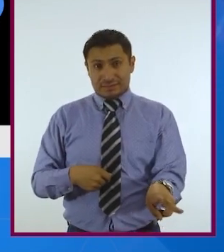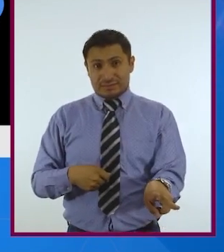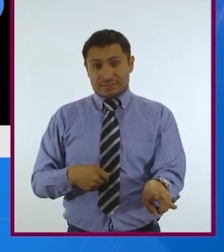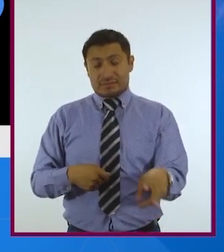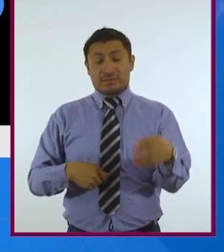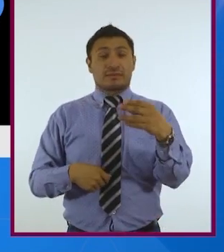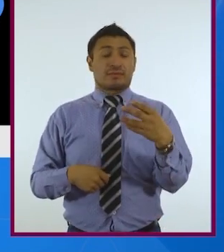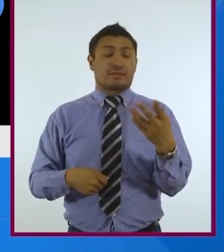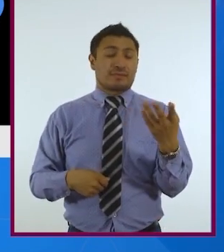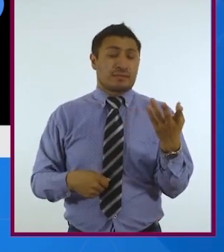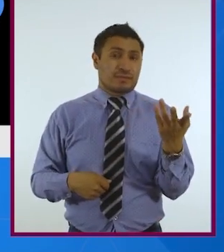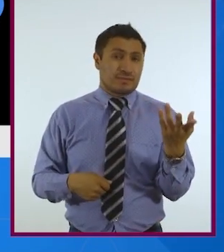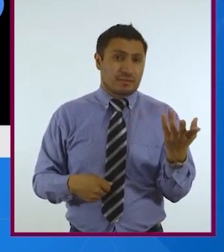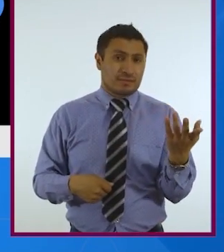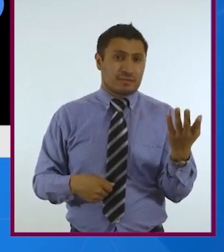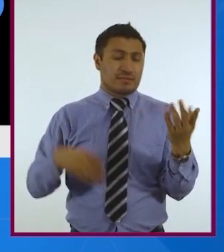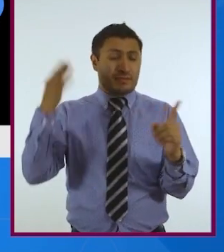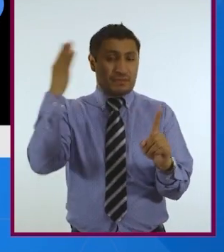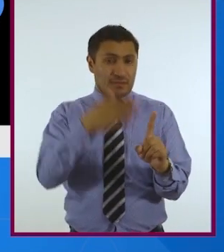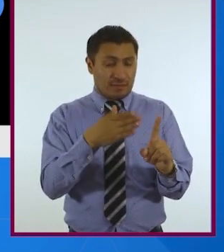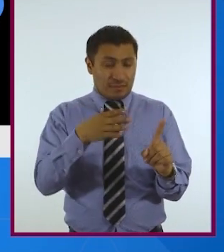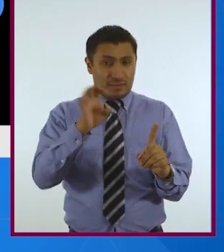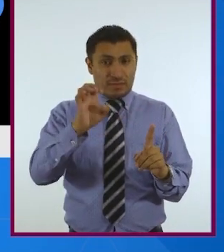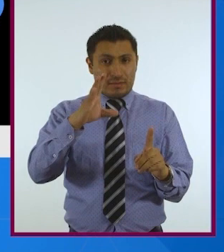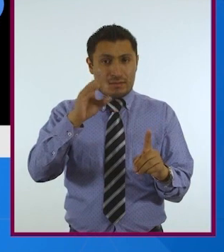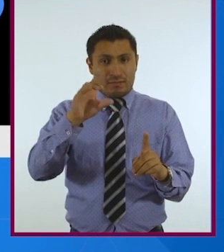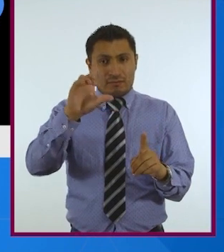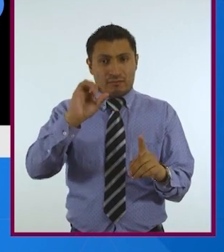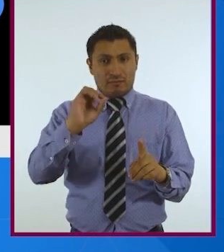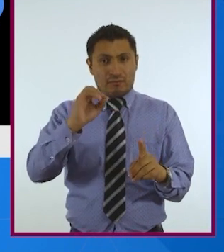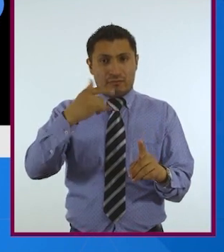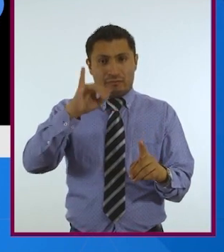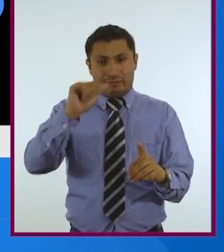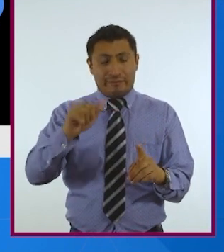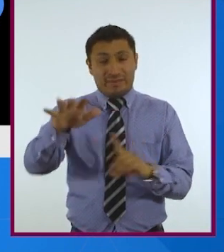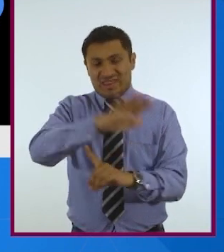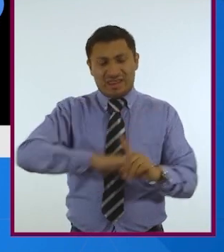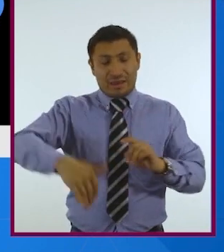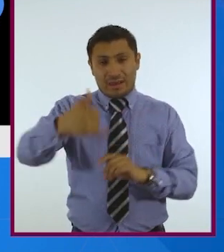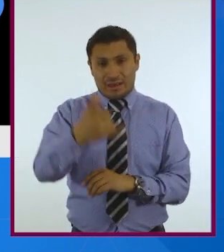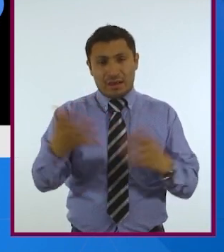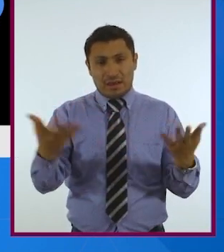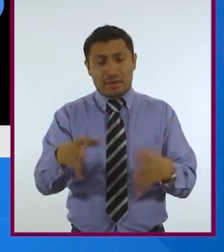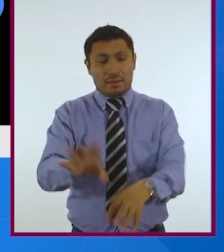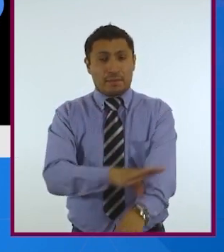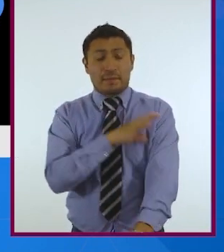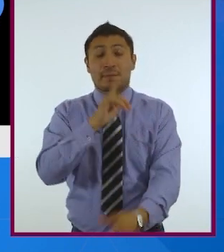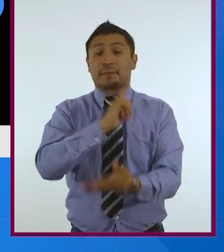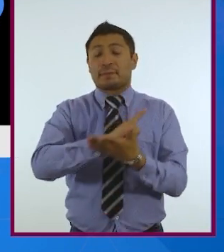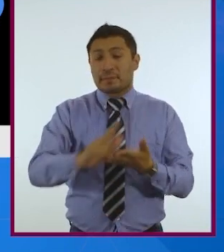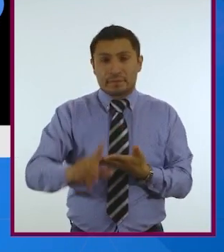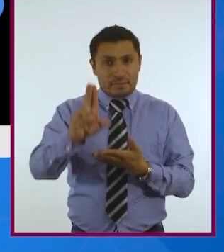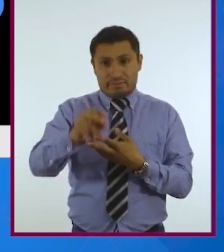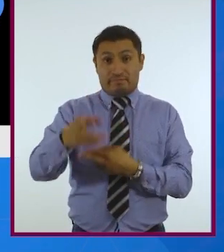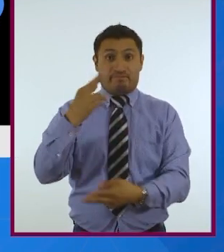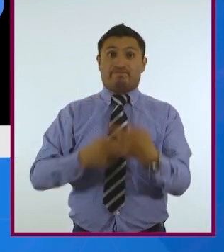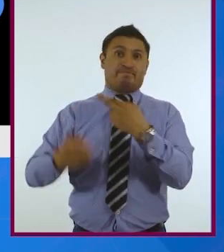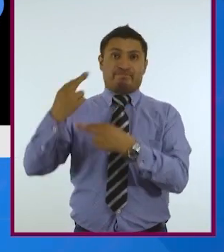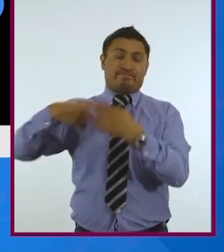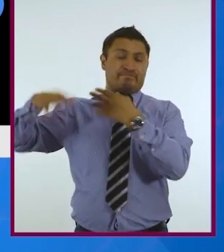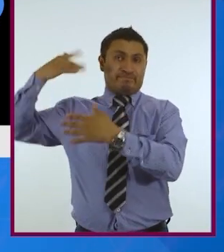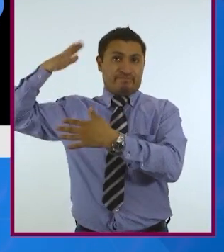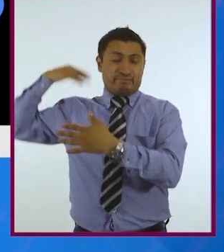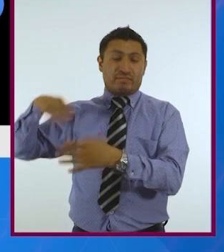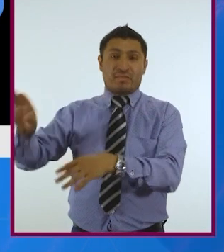van a ocupar de la ecología y de producir energía limpia, de no retroceder